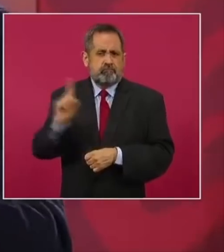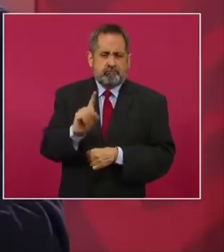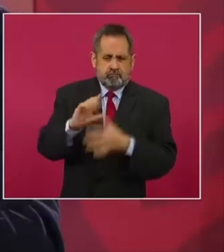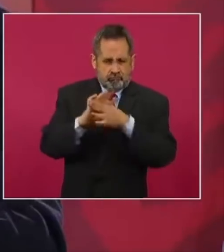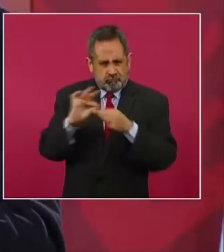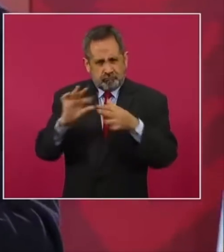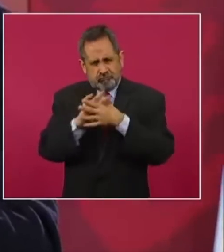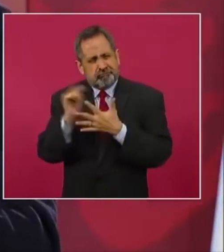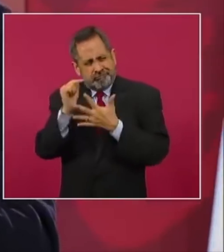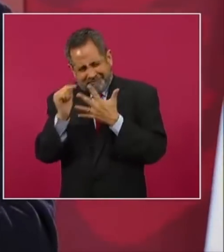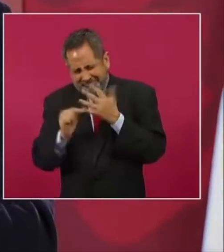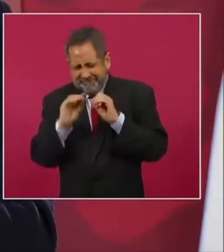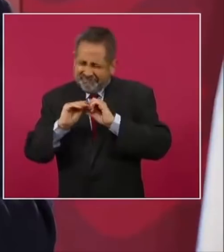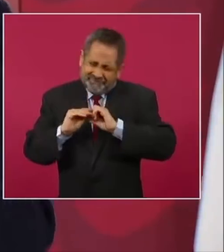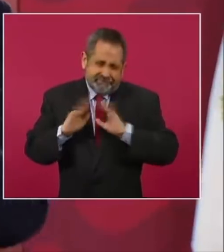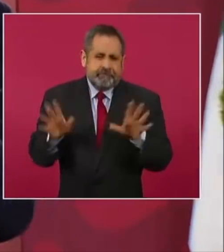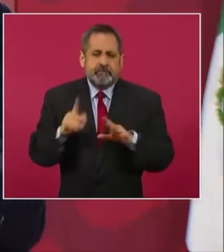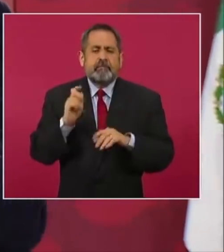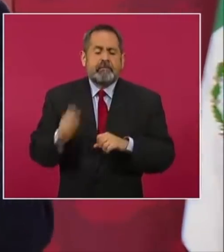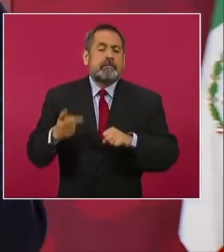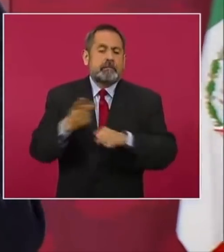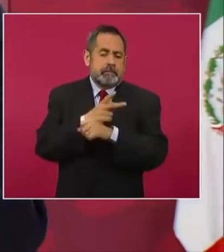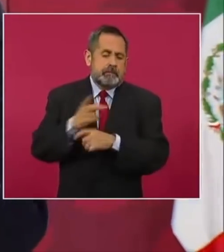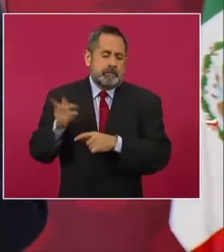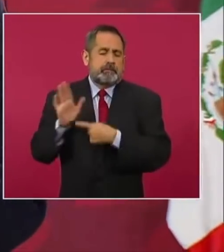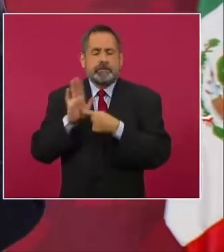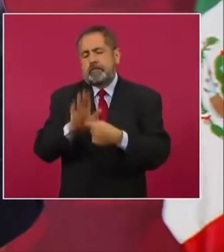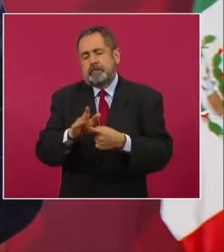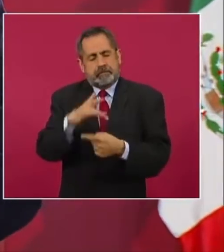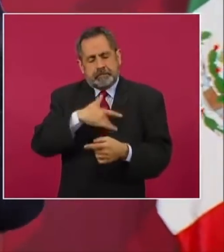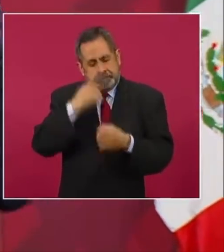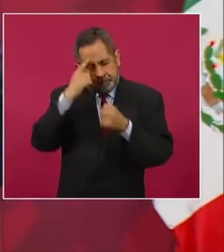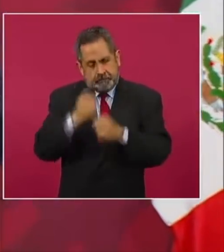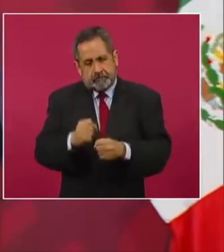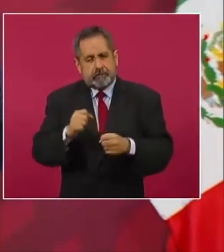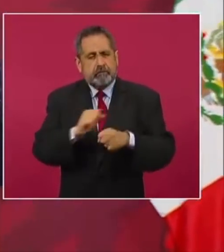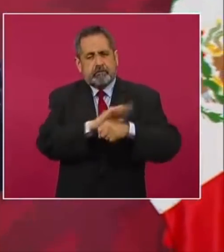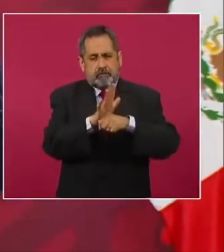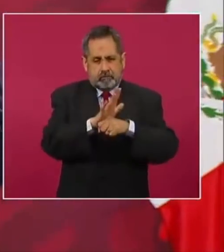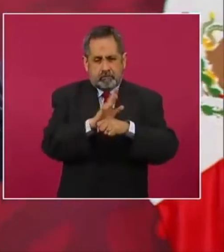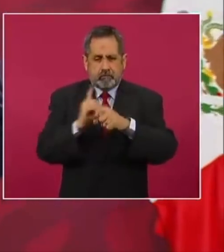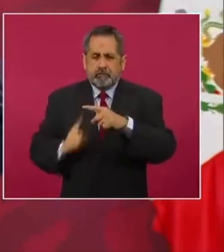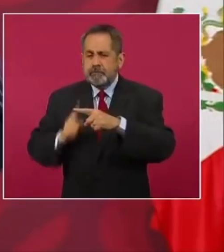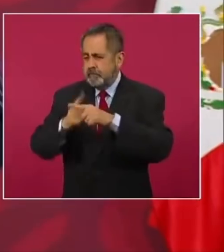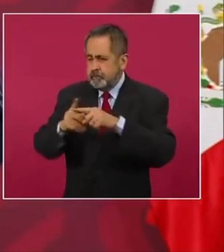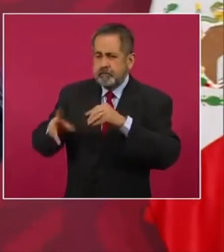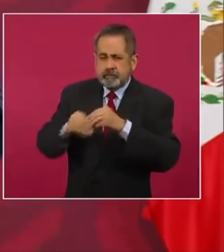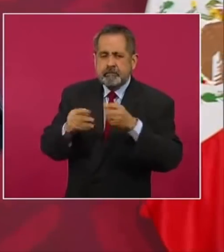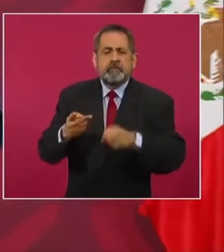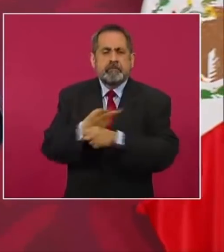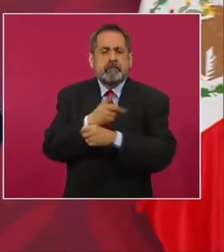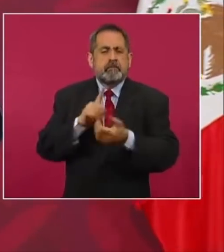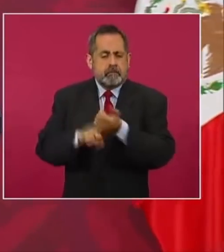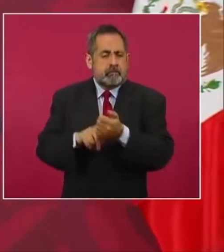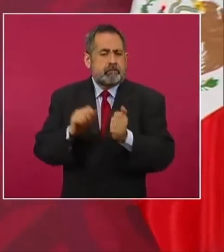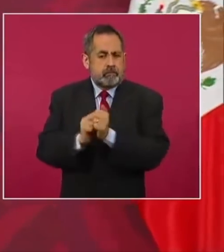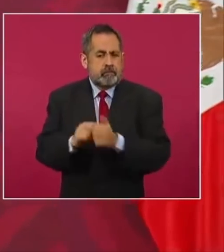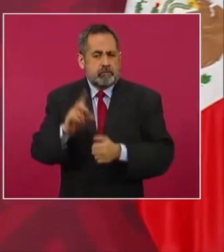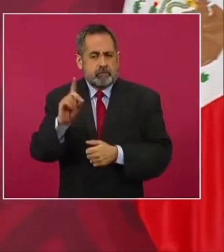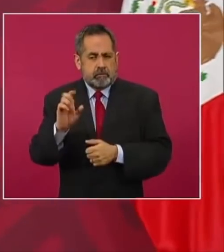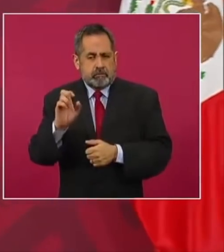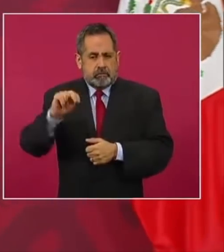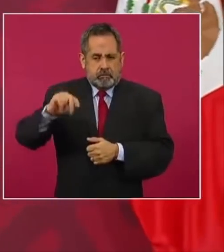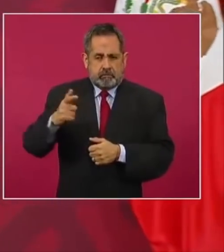un detalle de cuál es la situación, pues va a presentar seguramente la de COVID, pero que adicionalmente agregue la situación